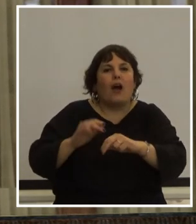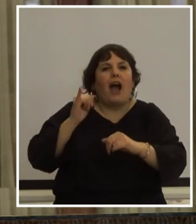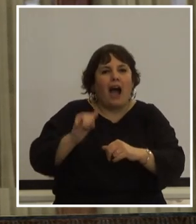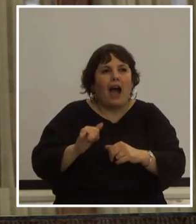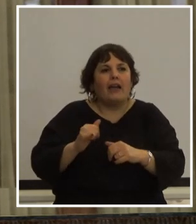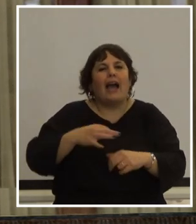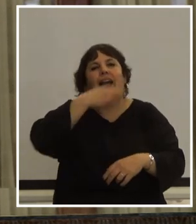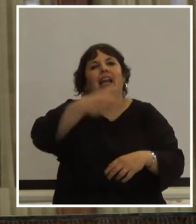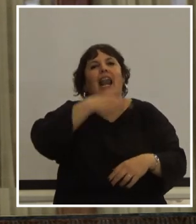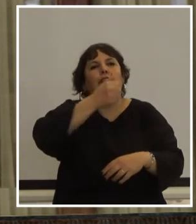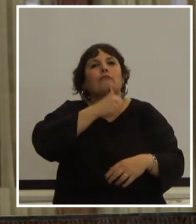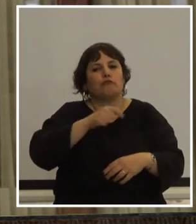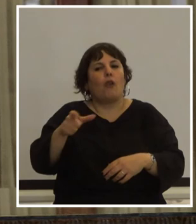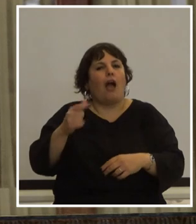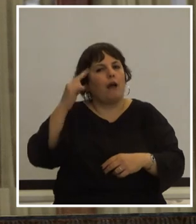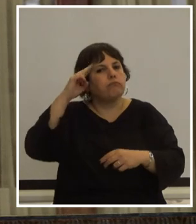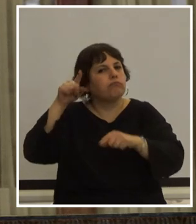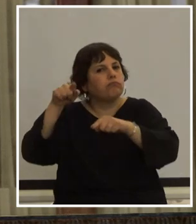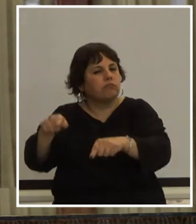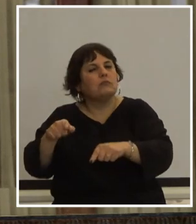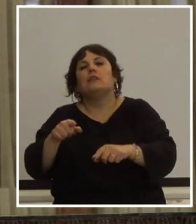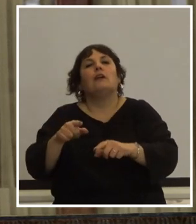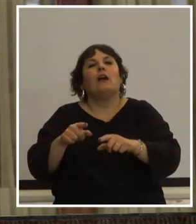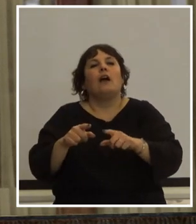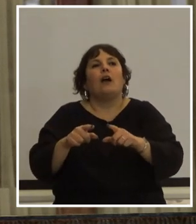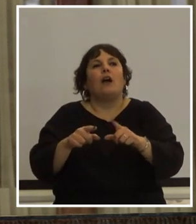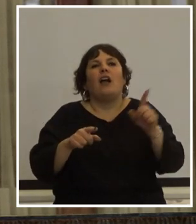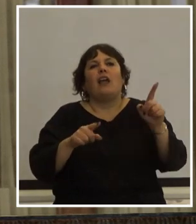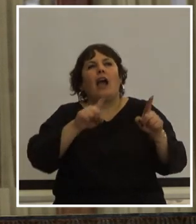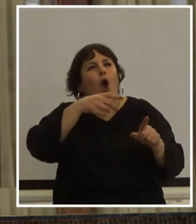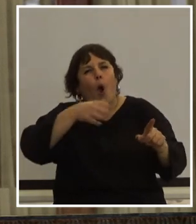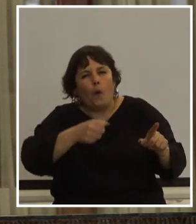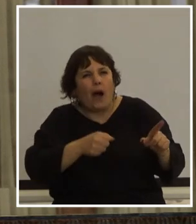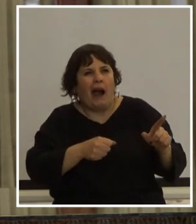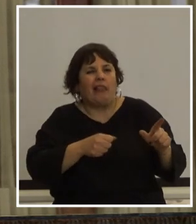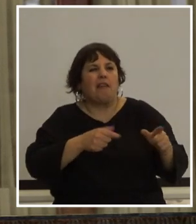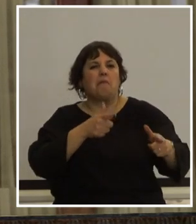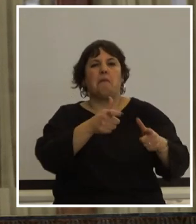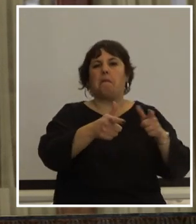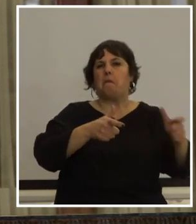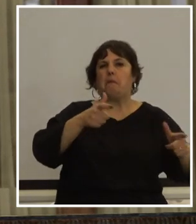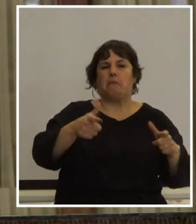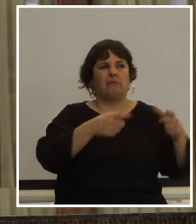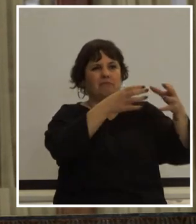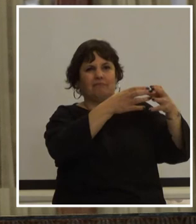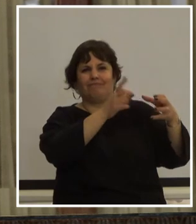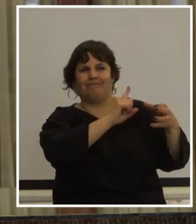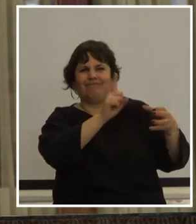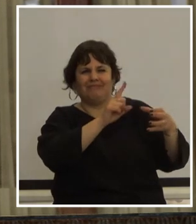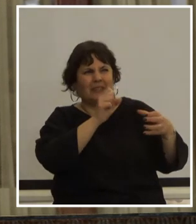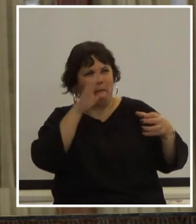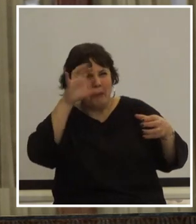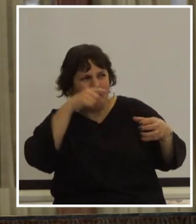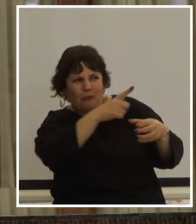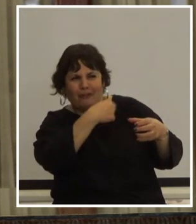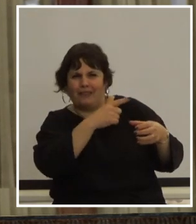en el relato de la historia aquellos otros los cobardes ejecutores no integrarán la